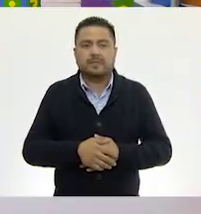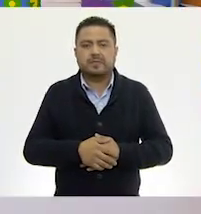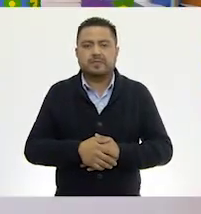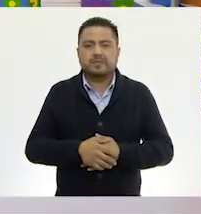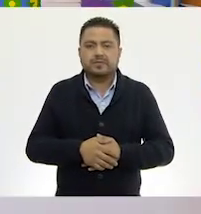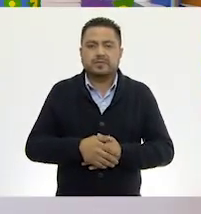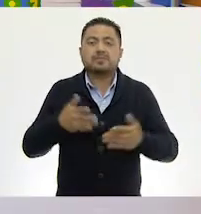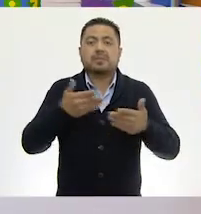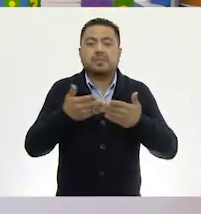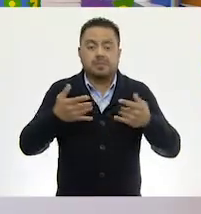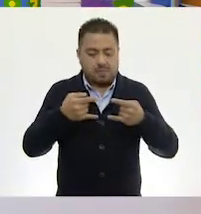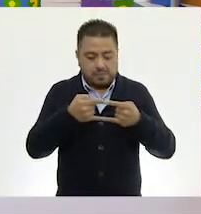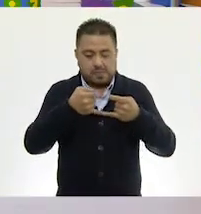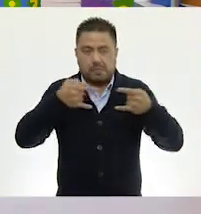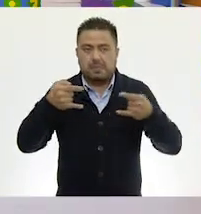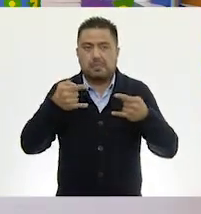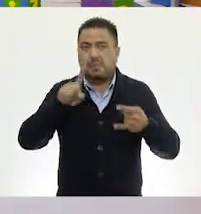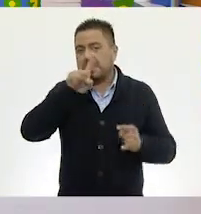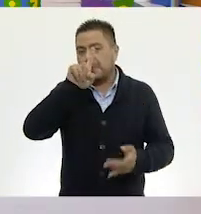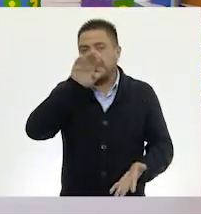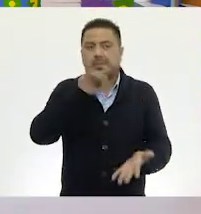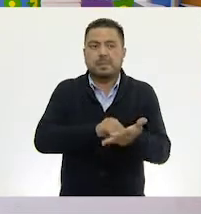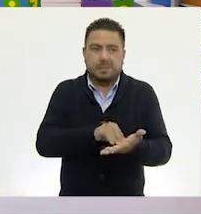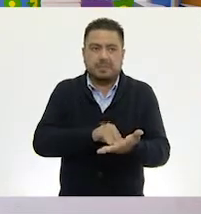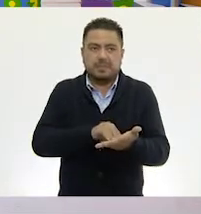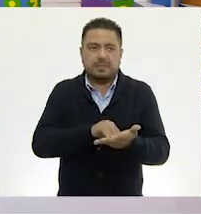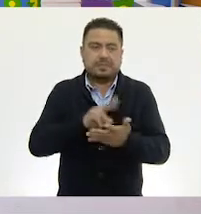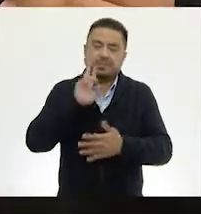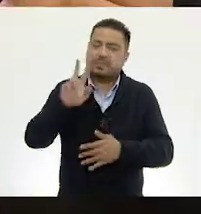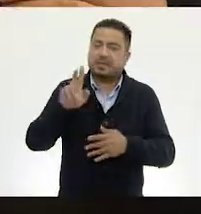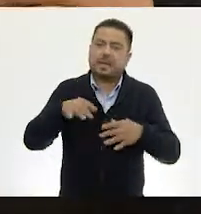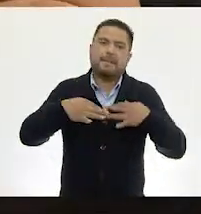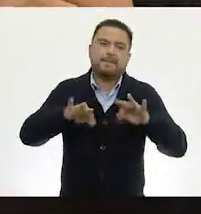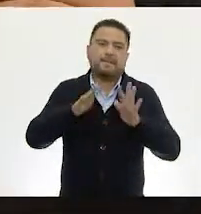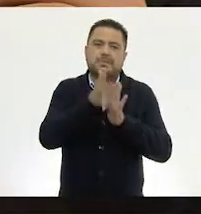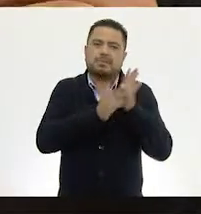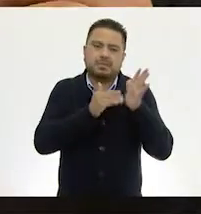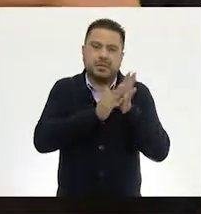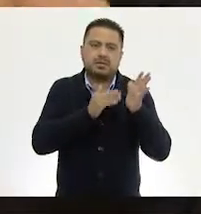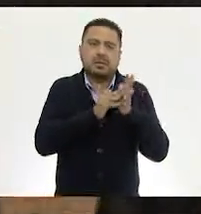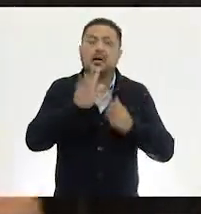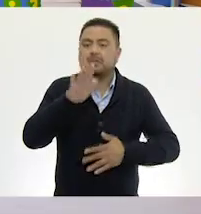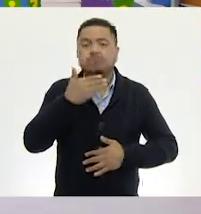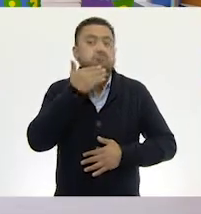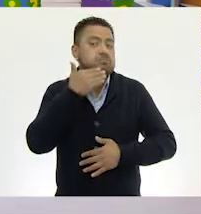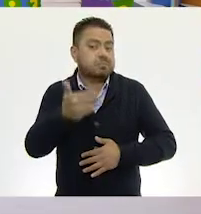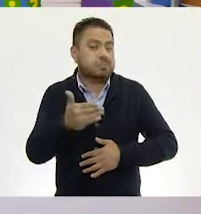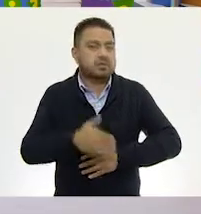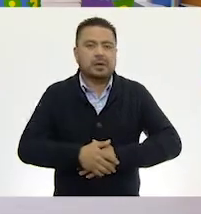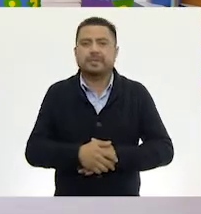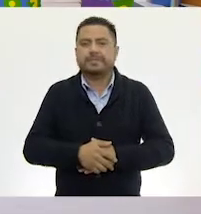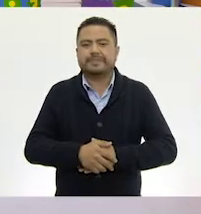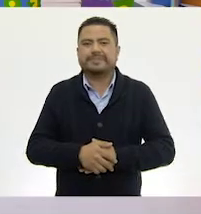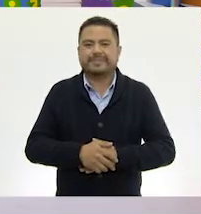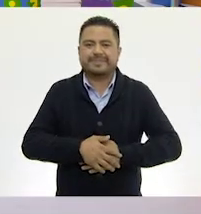Y los billetes de mil, que inclusive también son de papel. Muy bien. Muy bien.